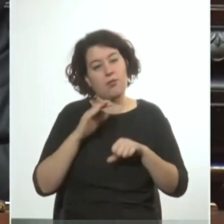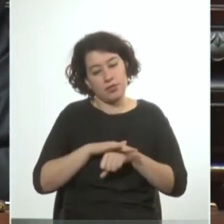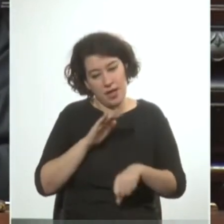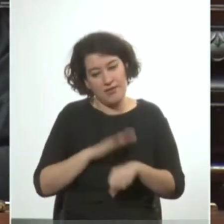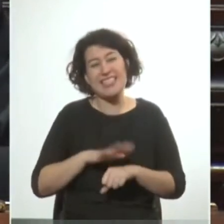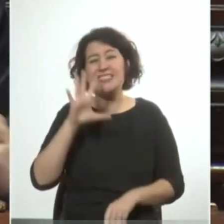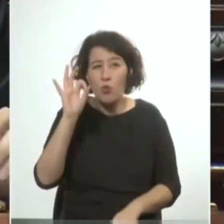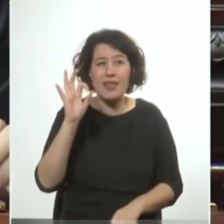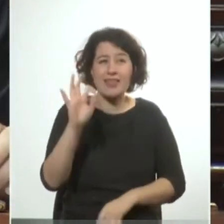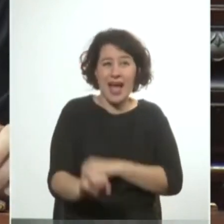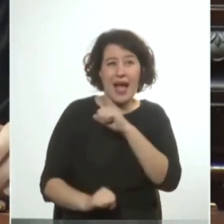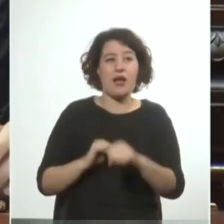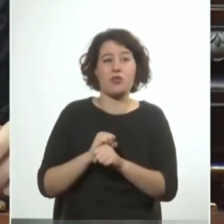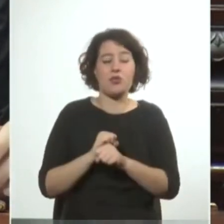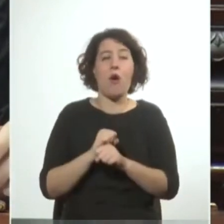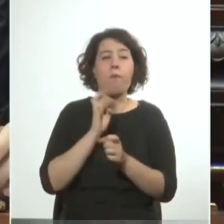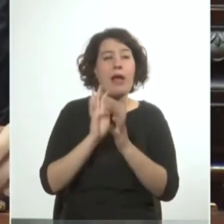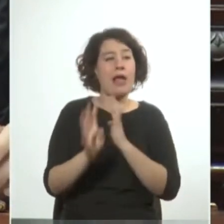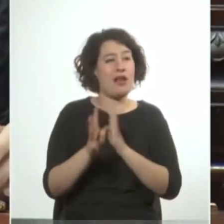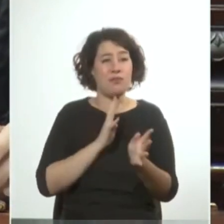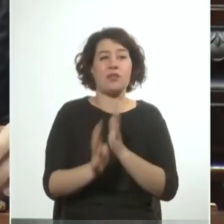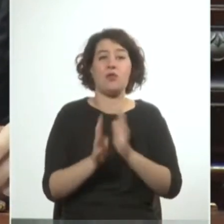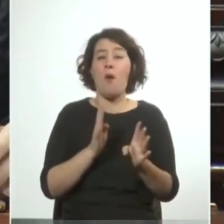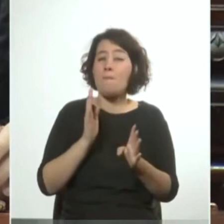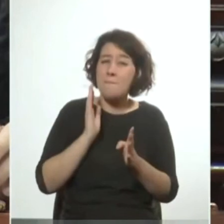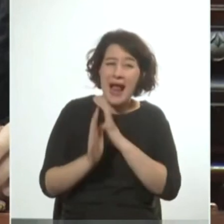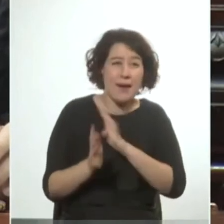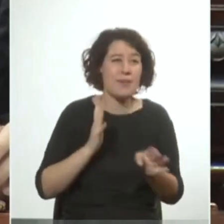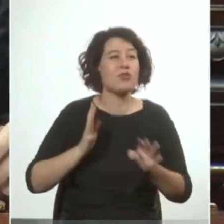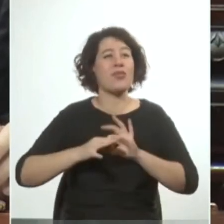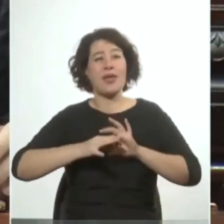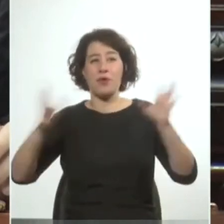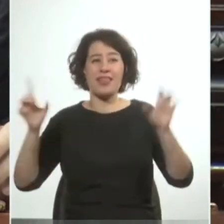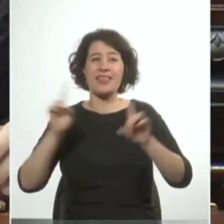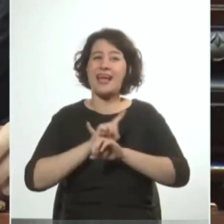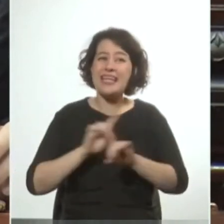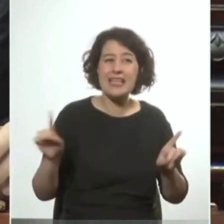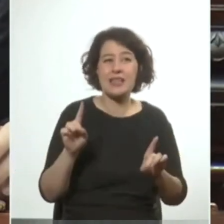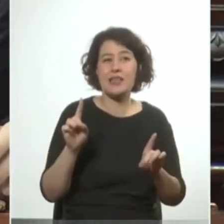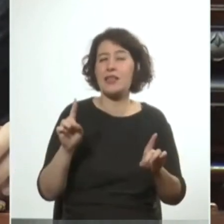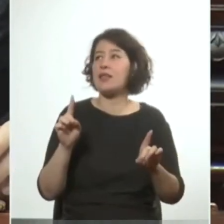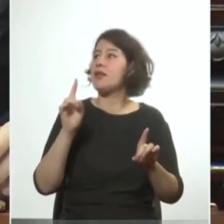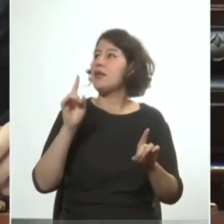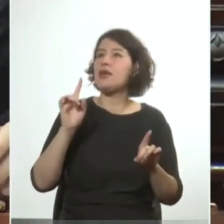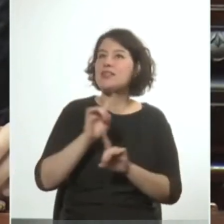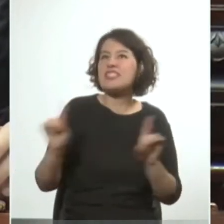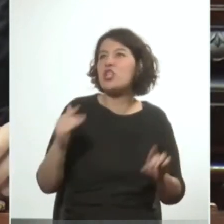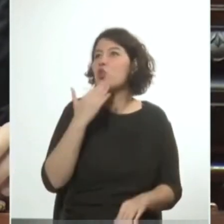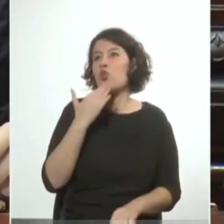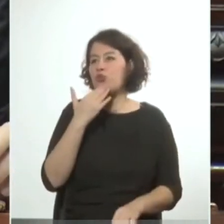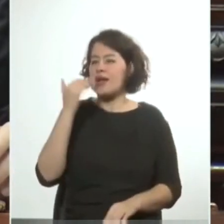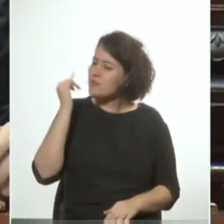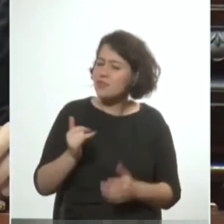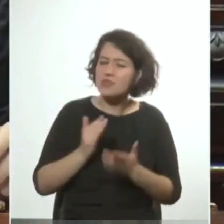hace 50 años el parlamento un parlamento democrático incuestionablemente democrático con